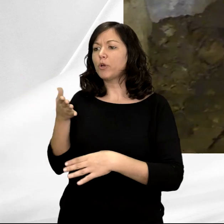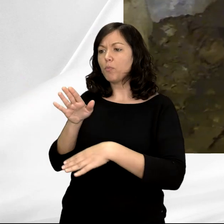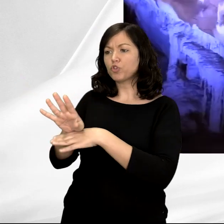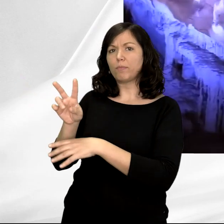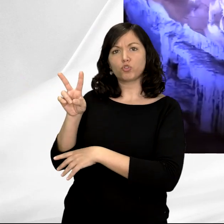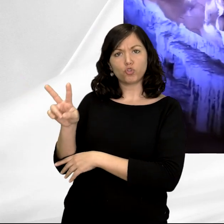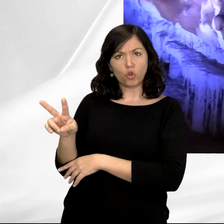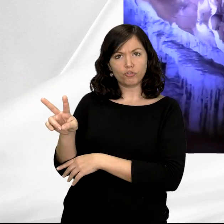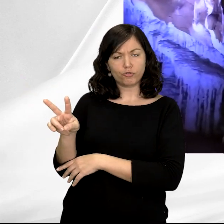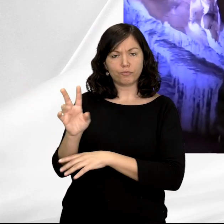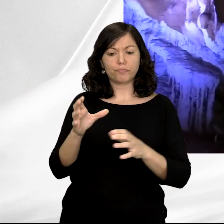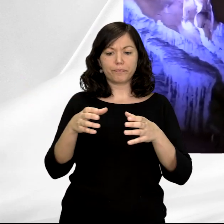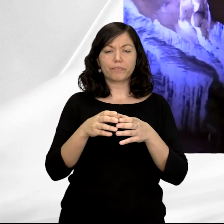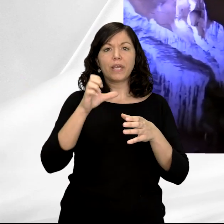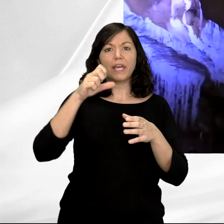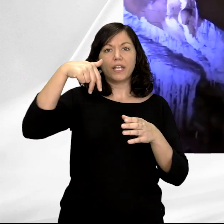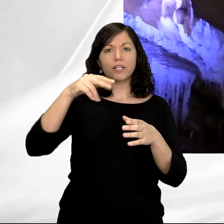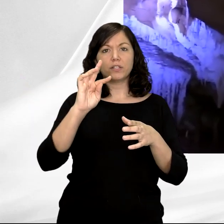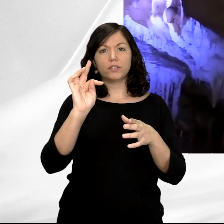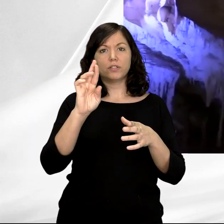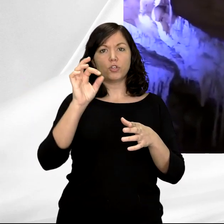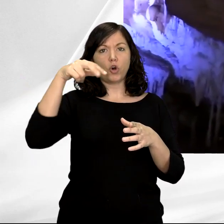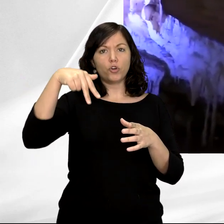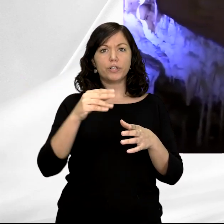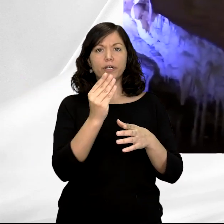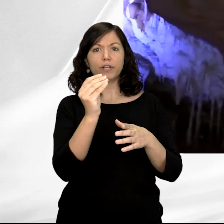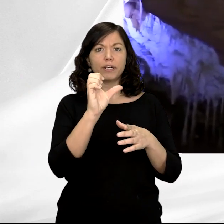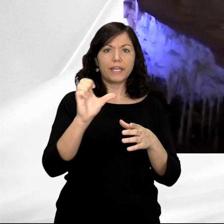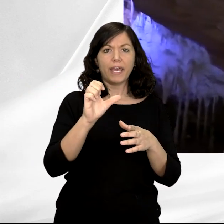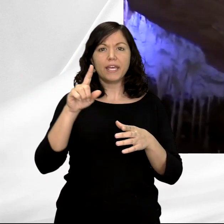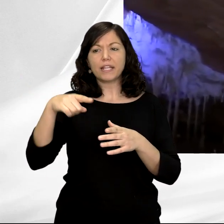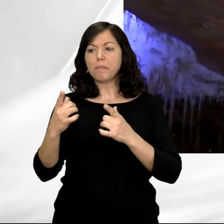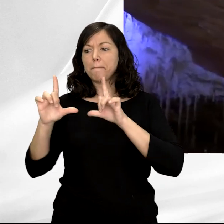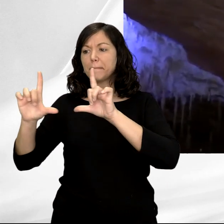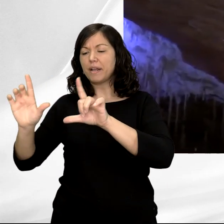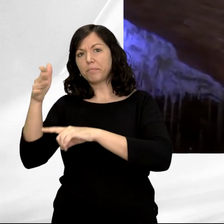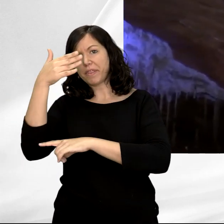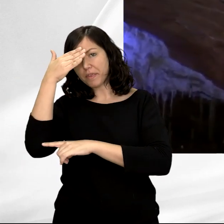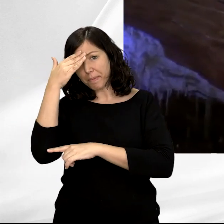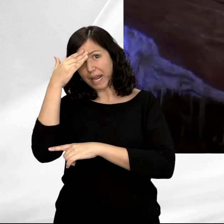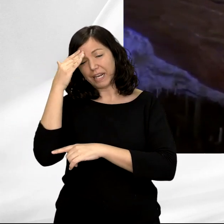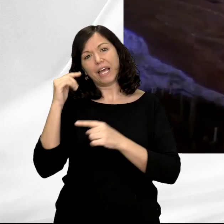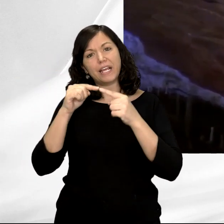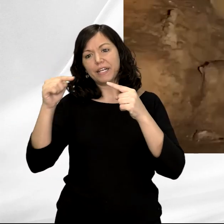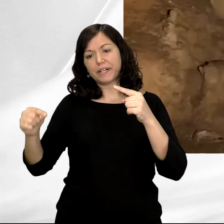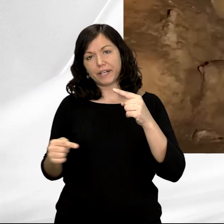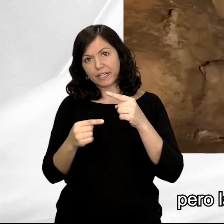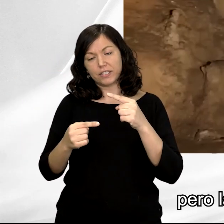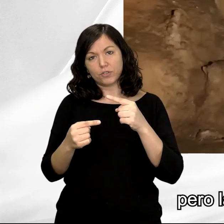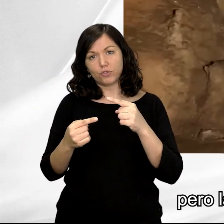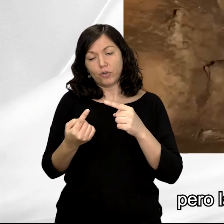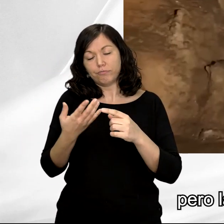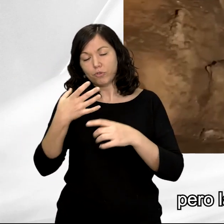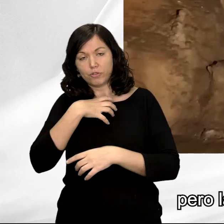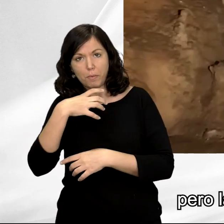el conjunto llamado del entronque y el conjunto del panel principal. El resto de los conjuntos quedan fuera de la visita turística. Las